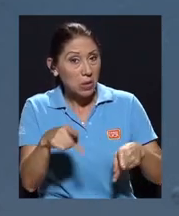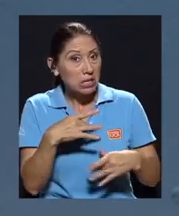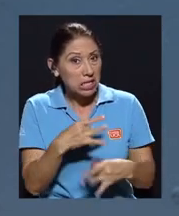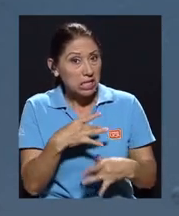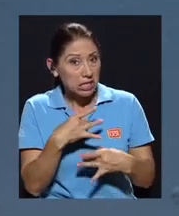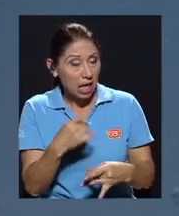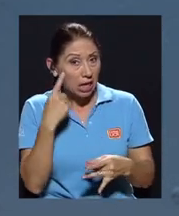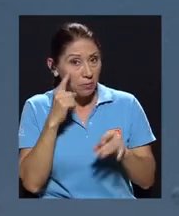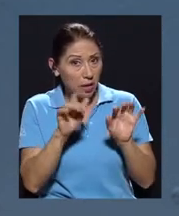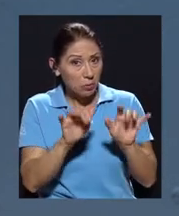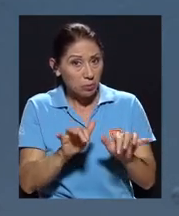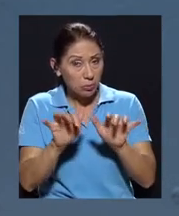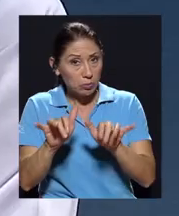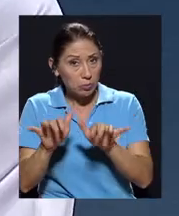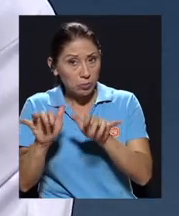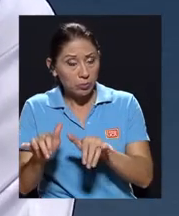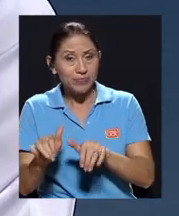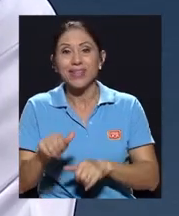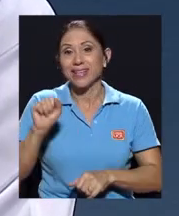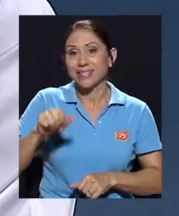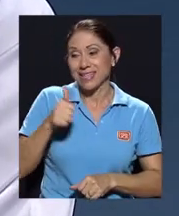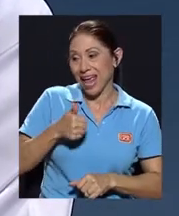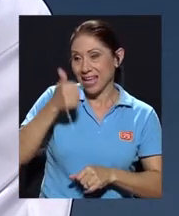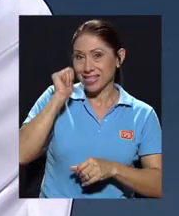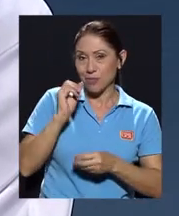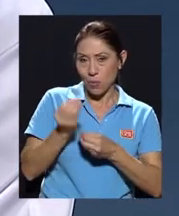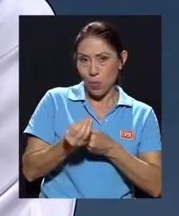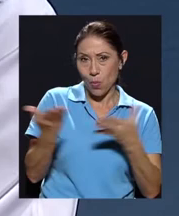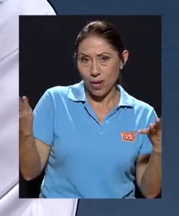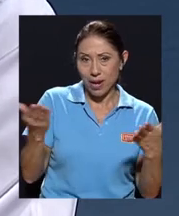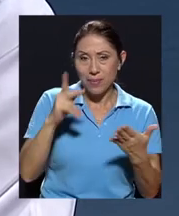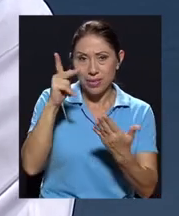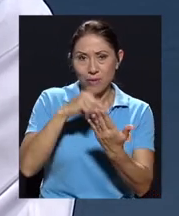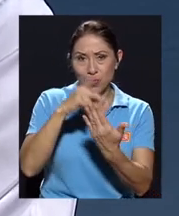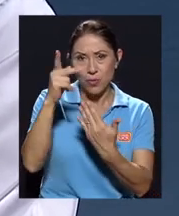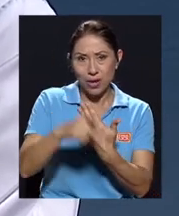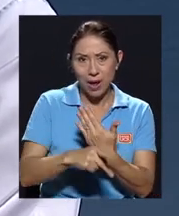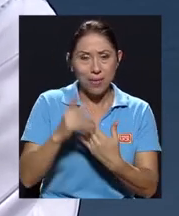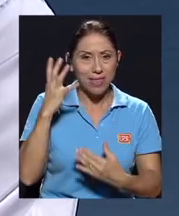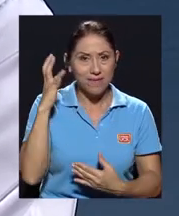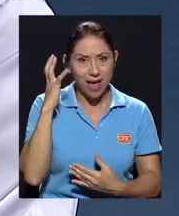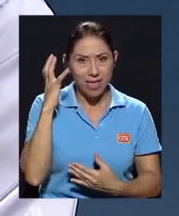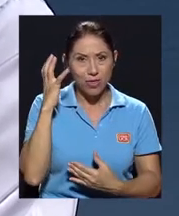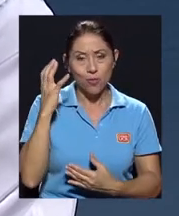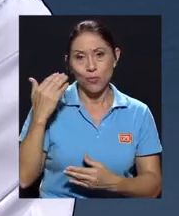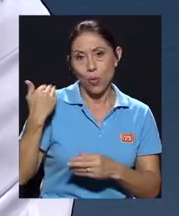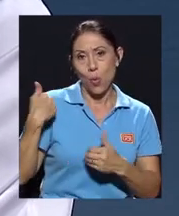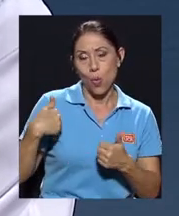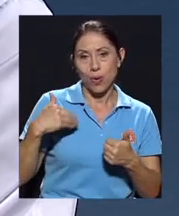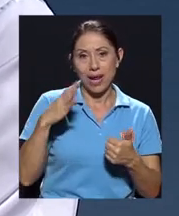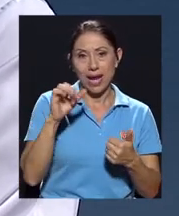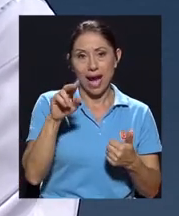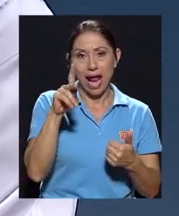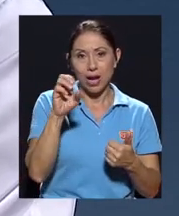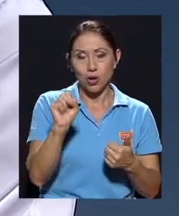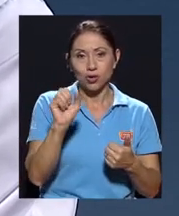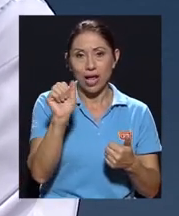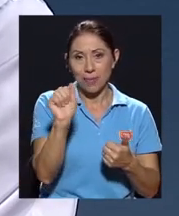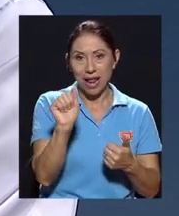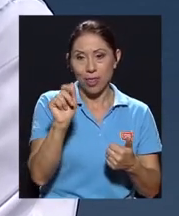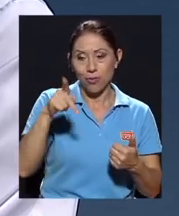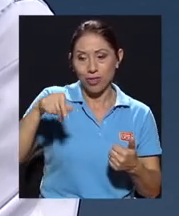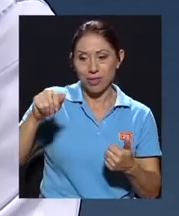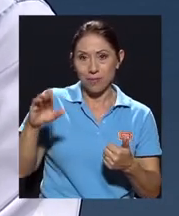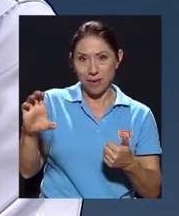interés, por lo menos, inicialmente? Claro, bueno, ayer públicamente en un programa de radio, don Carlos Alvarado, del Partido de Acción Ciudadana, ante una